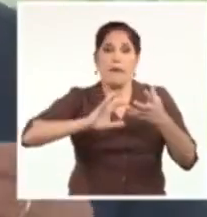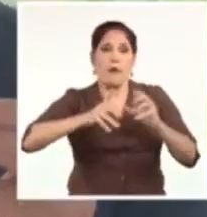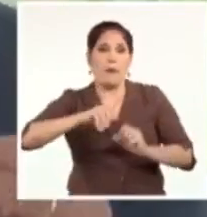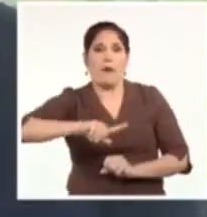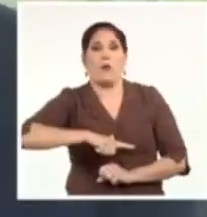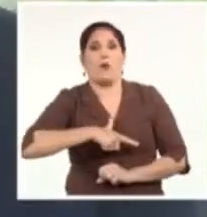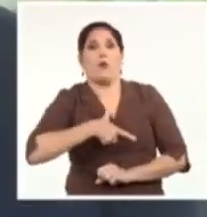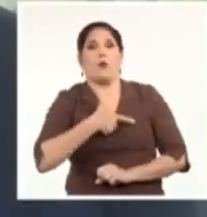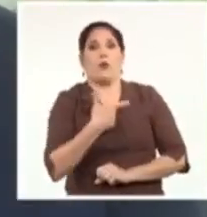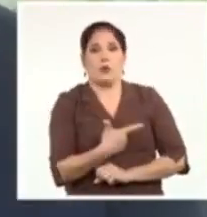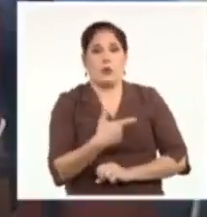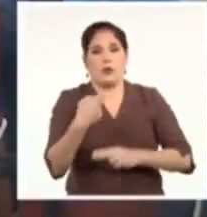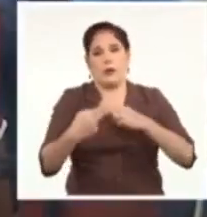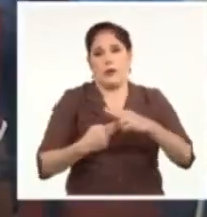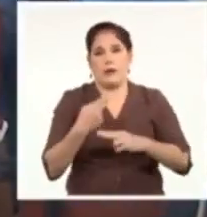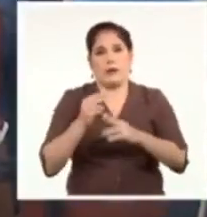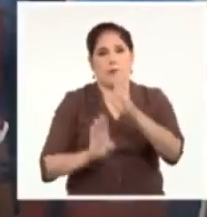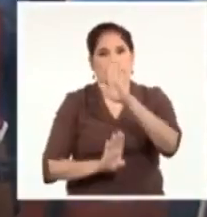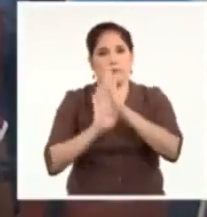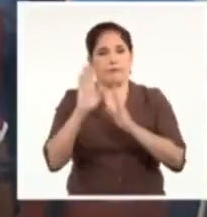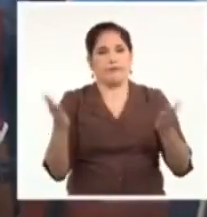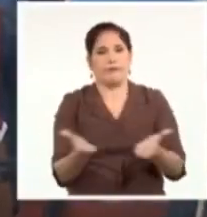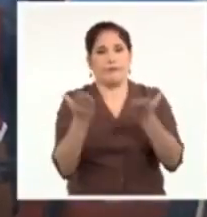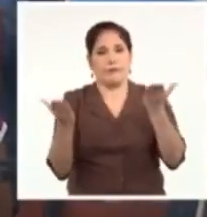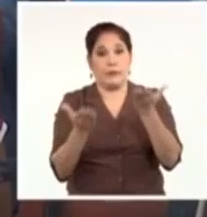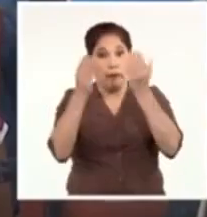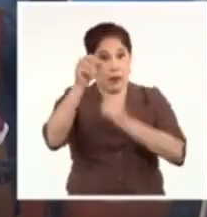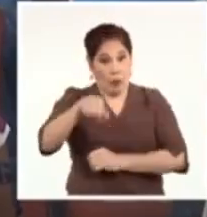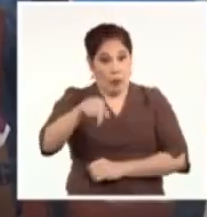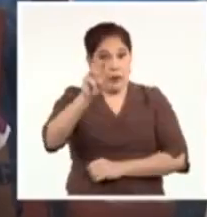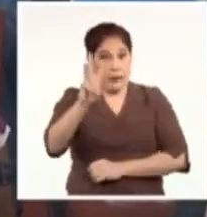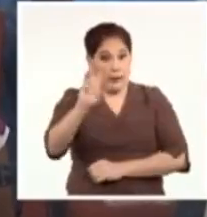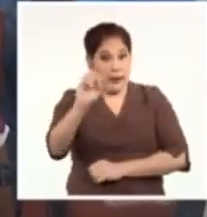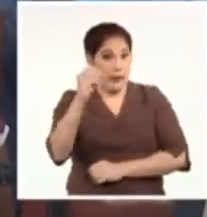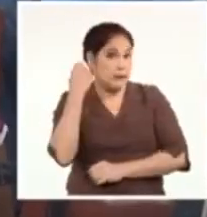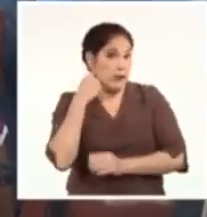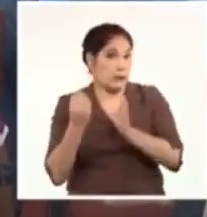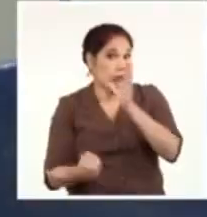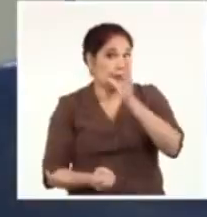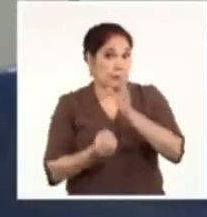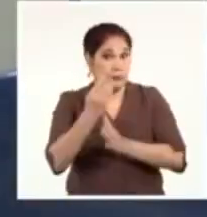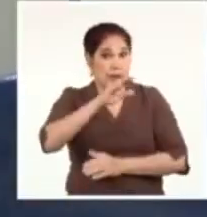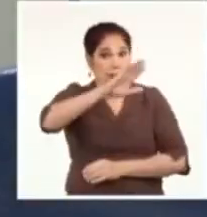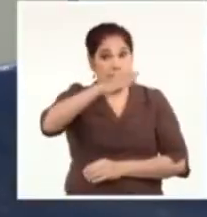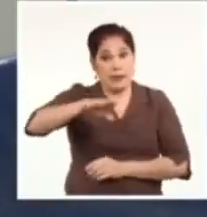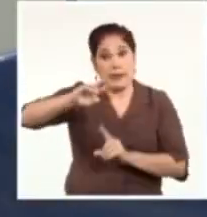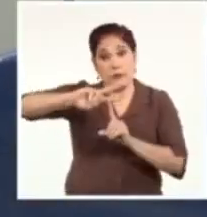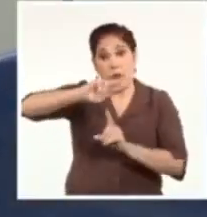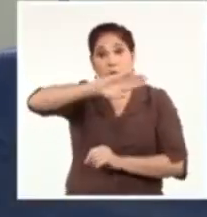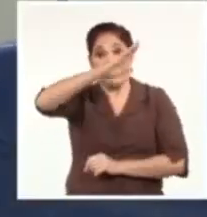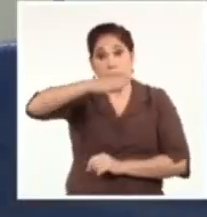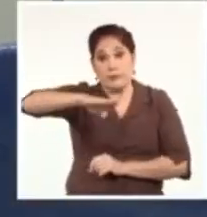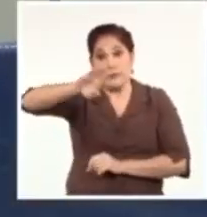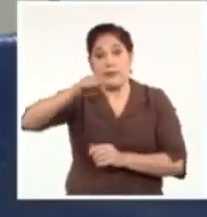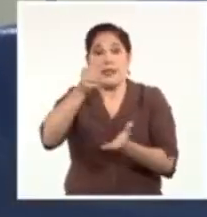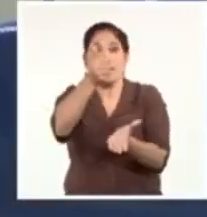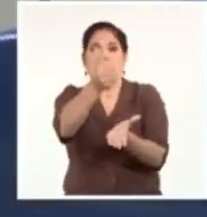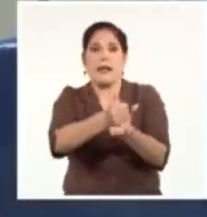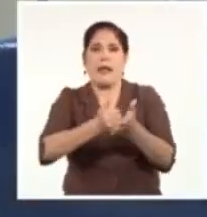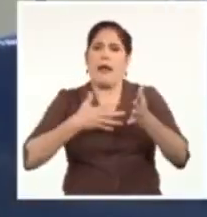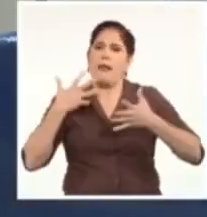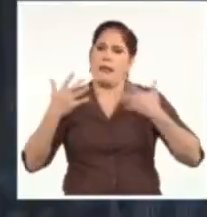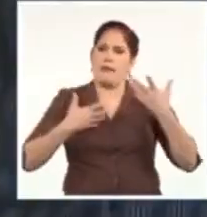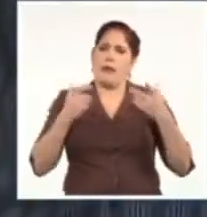cultural de ese desarrollo. Al cumplirse hoy tres décadas de creada la Televisión Serrana, tuvo lugar en su sede un acto de